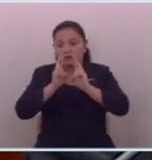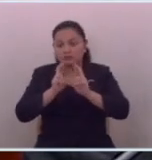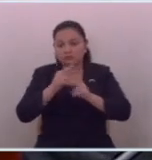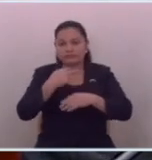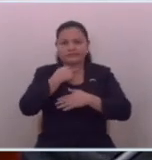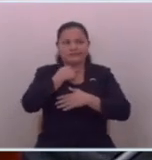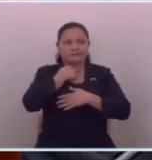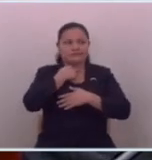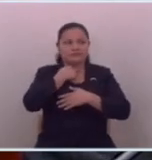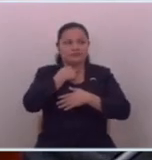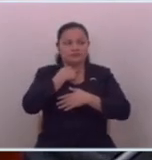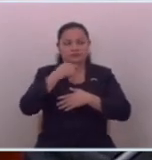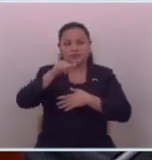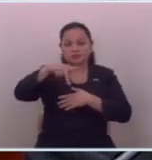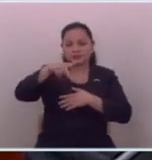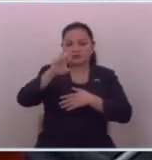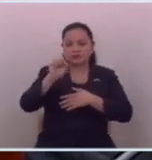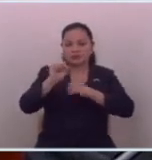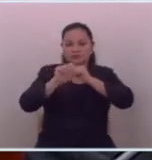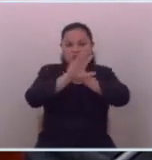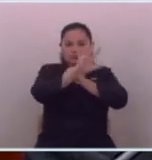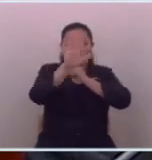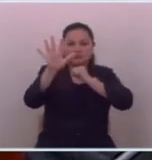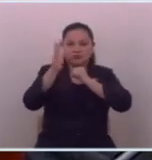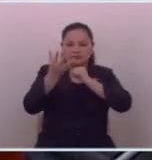ahí está la app con los comunicados al día